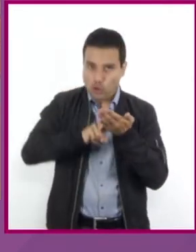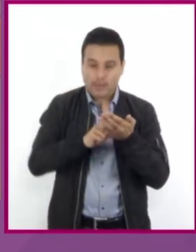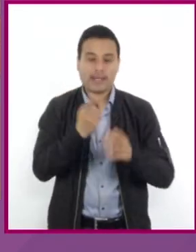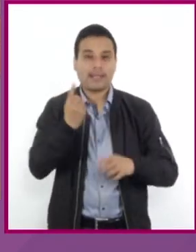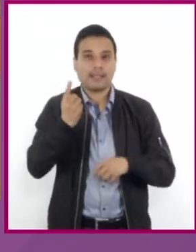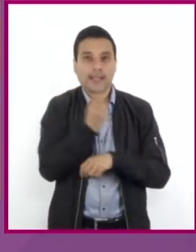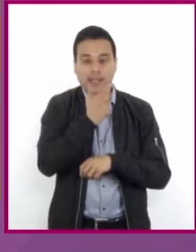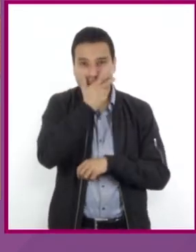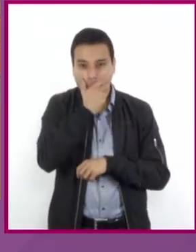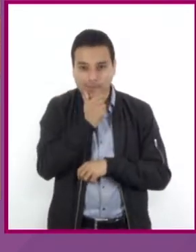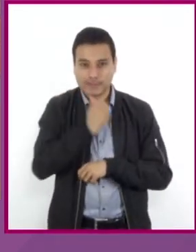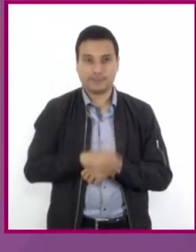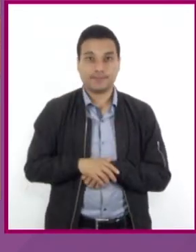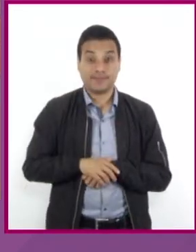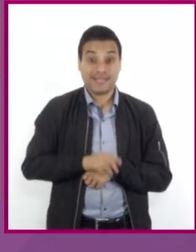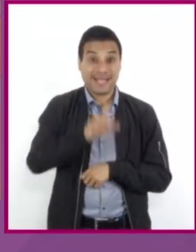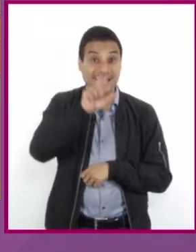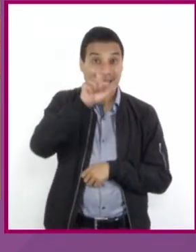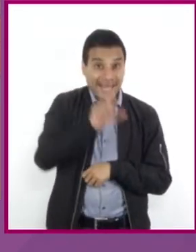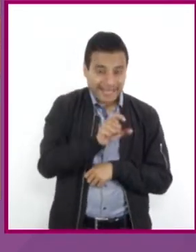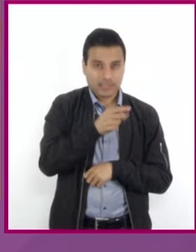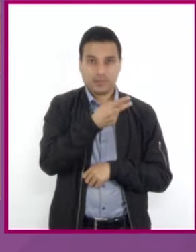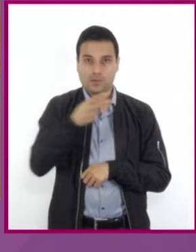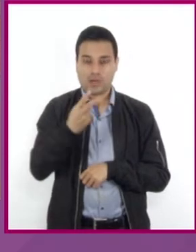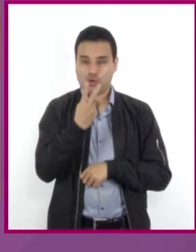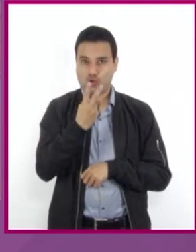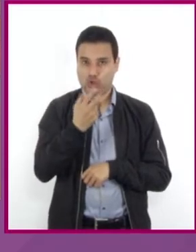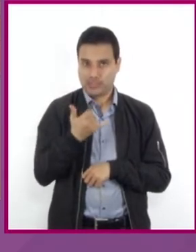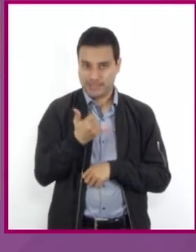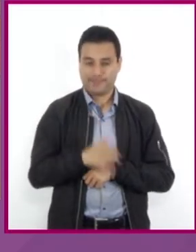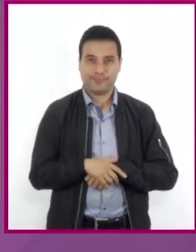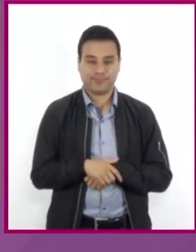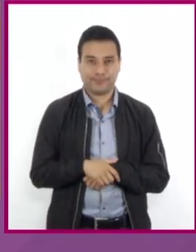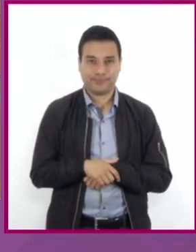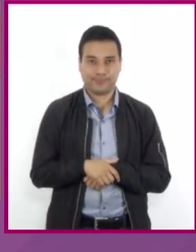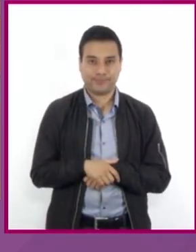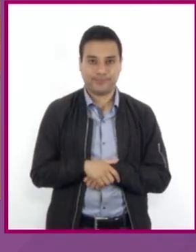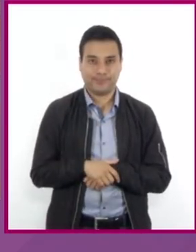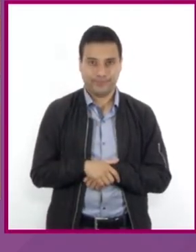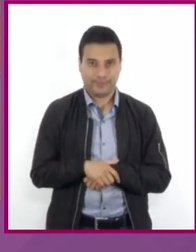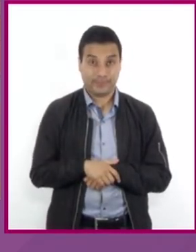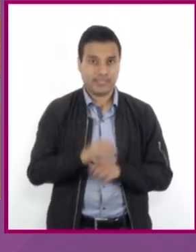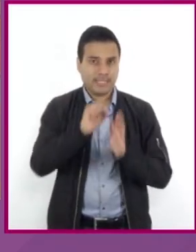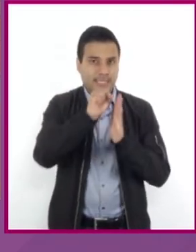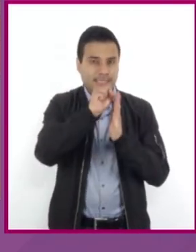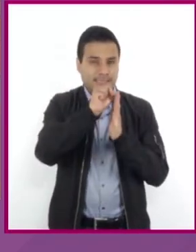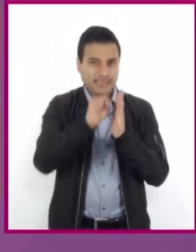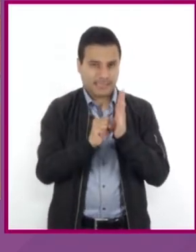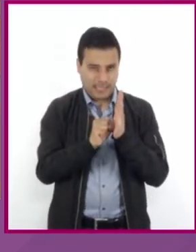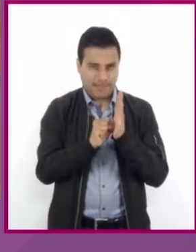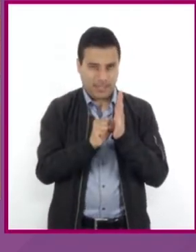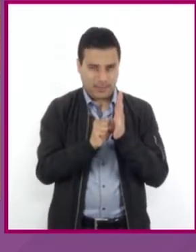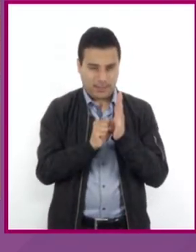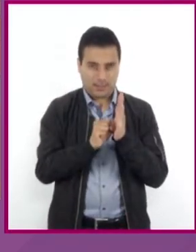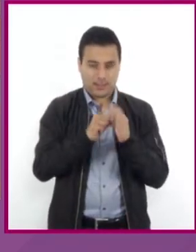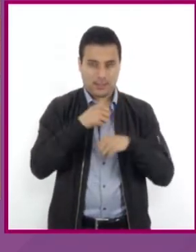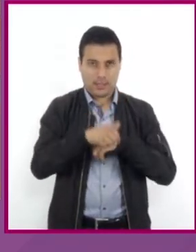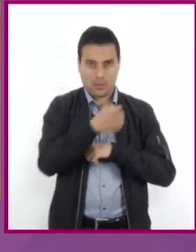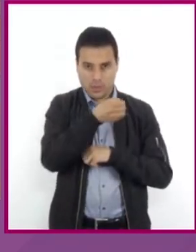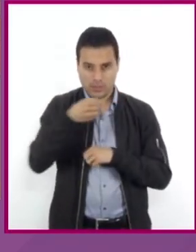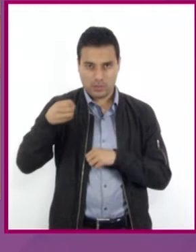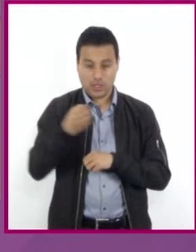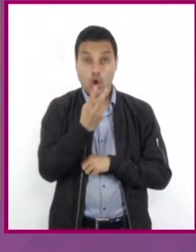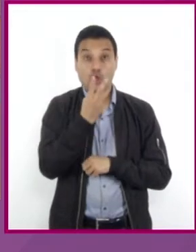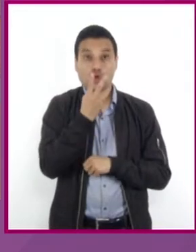es igual a 2y. El sistema de ecuaciones con dos incógnitas nos queda así,